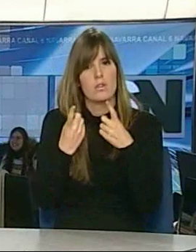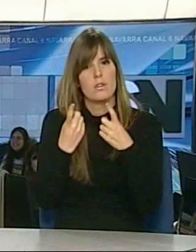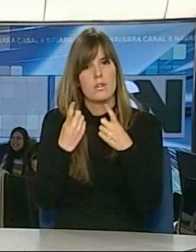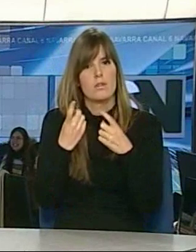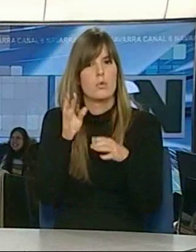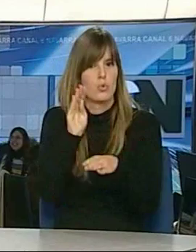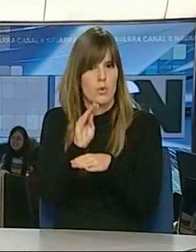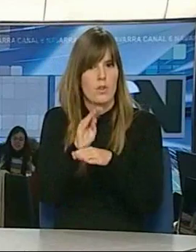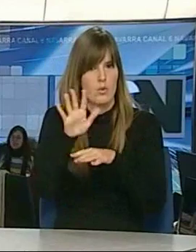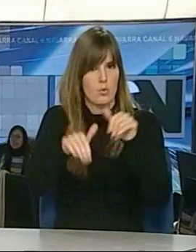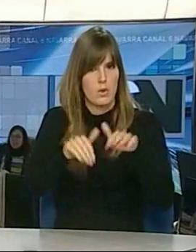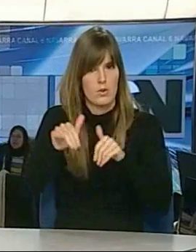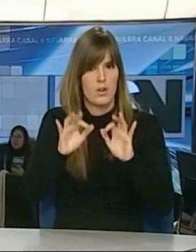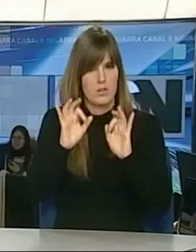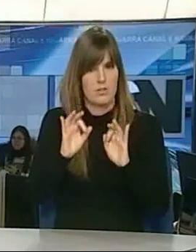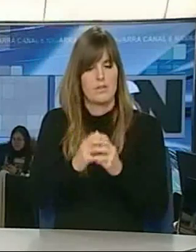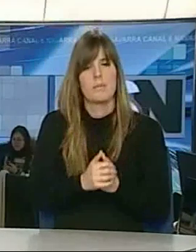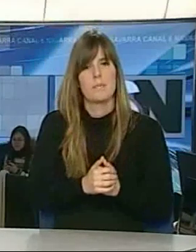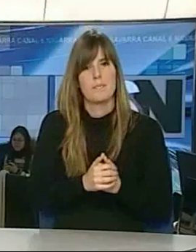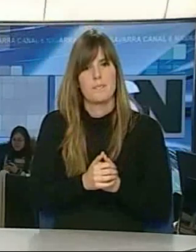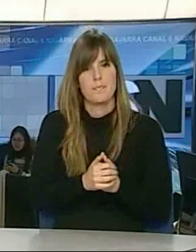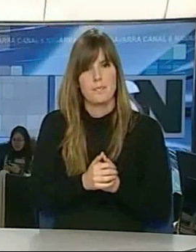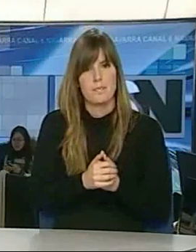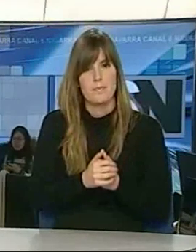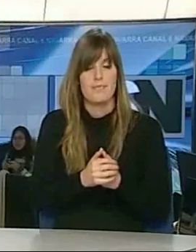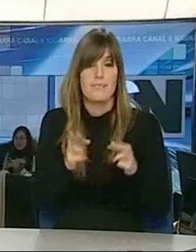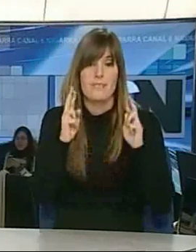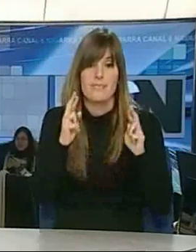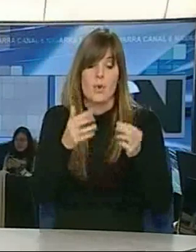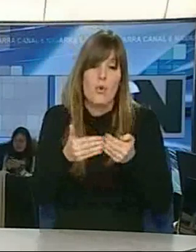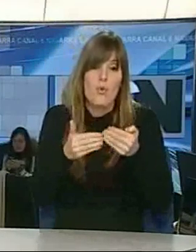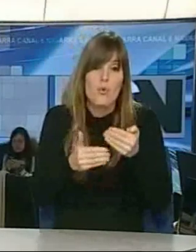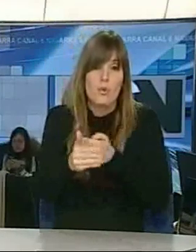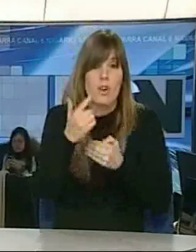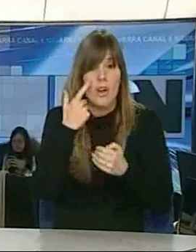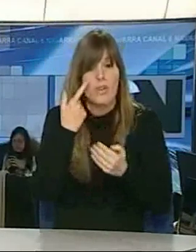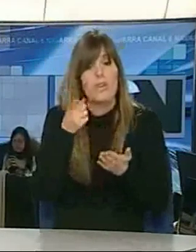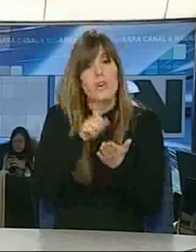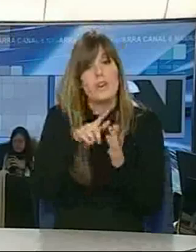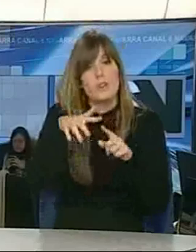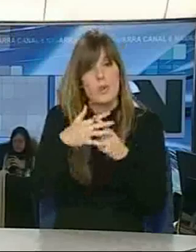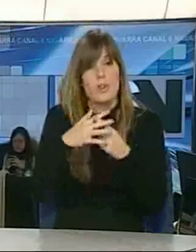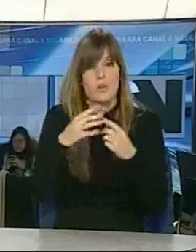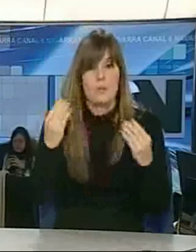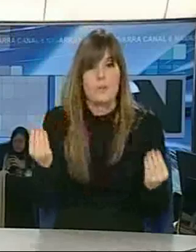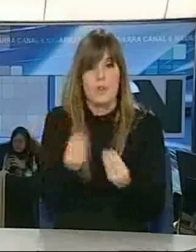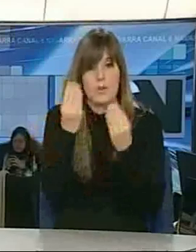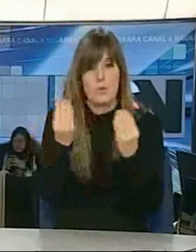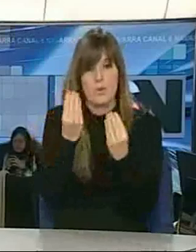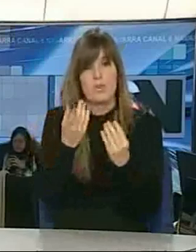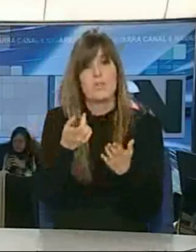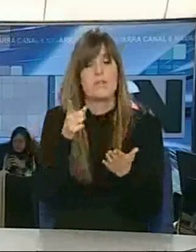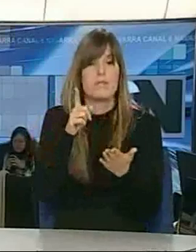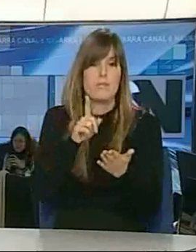la convocatoria de subvención. Todo con la esperanza puesta en que pronto vengan tiempos mejores y, este